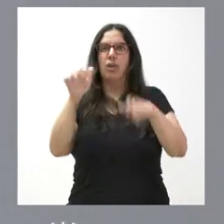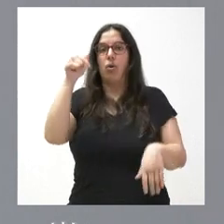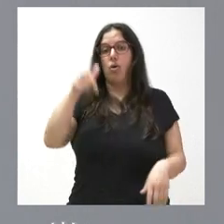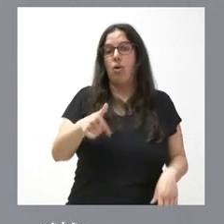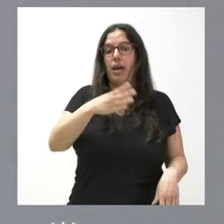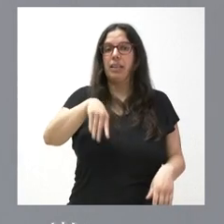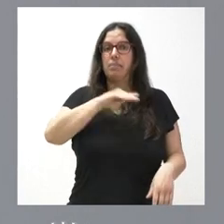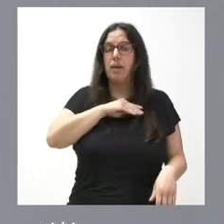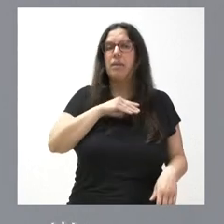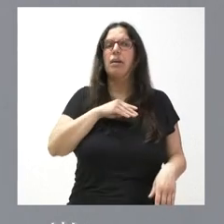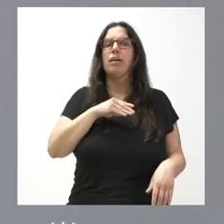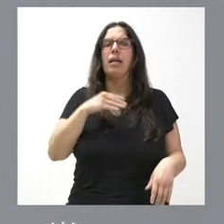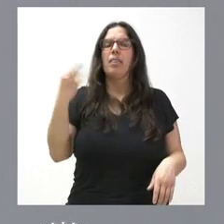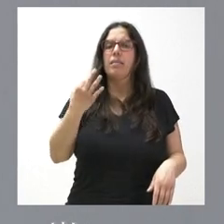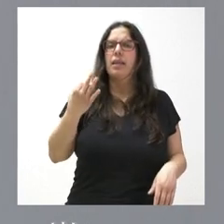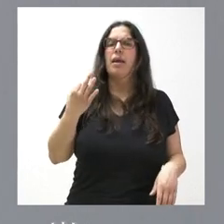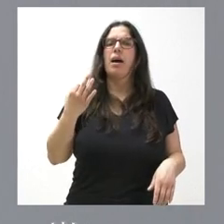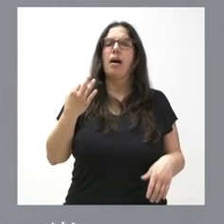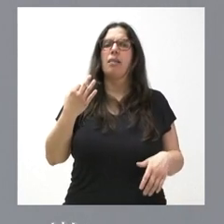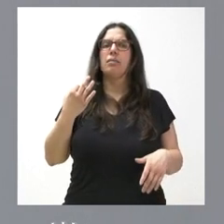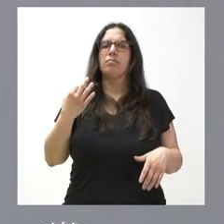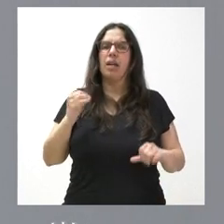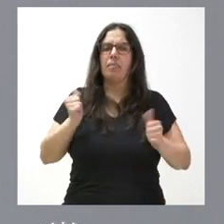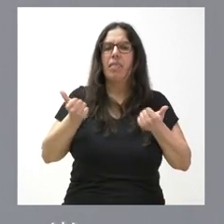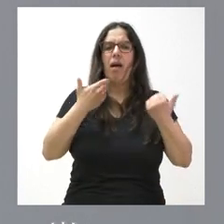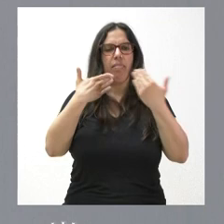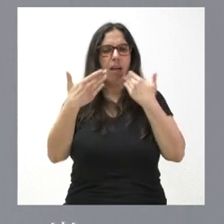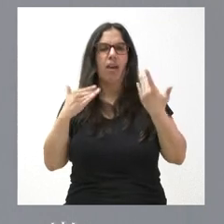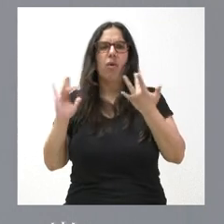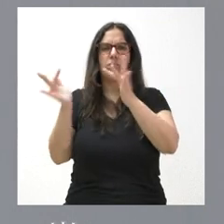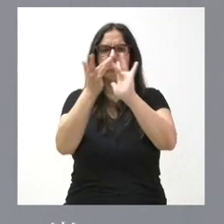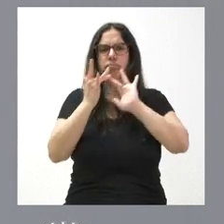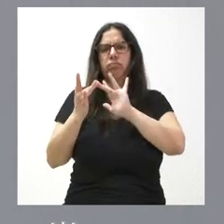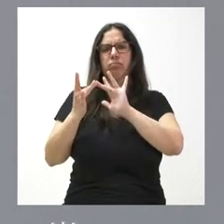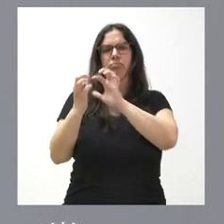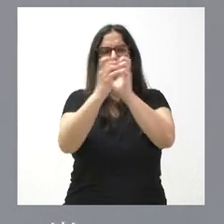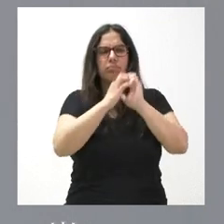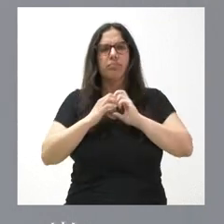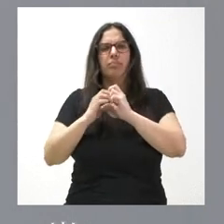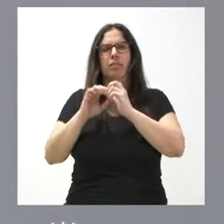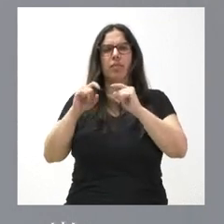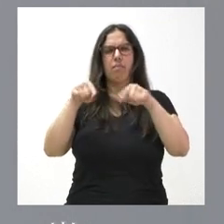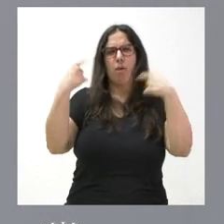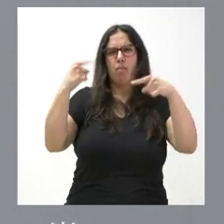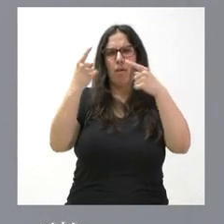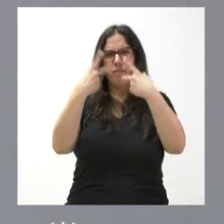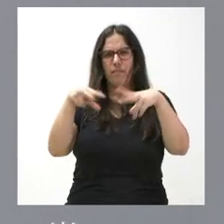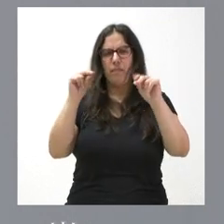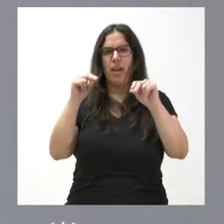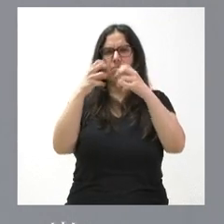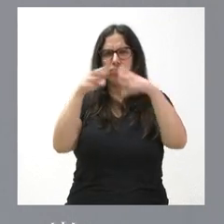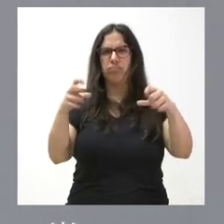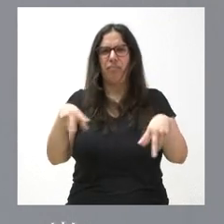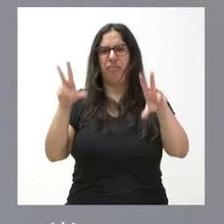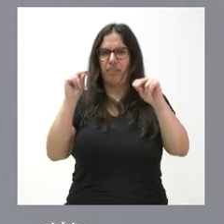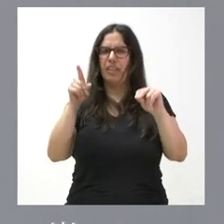haya un cauce para el diálogo, para el encuentro, para eliminar frentismos, para tender puentes. Sería positivo. Creemos que el Gobierno está